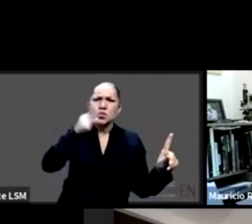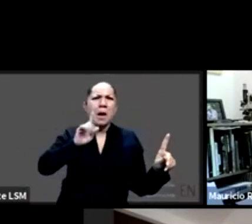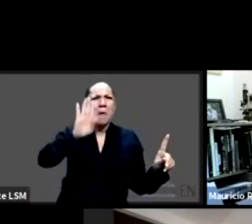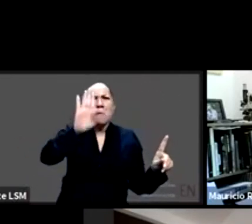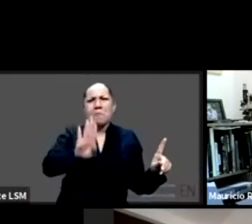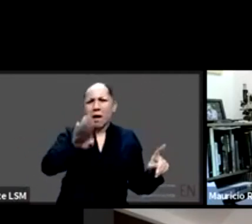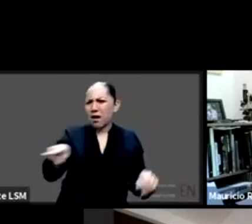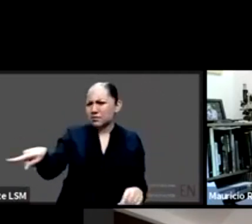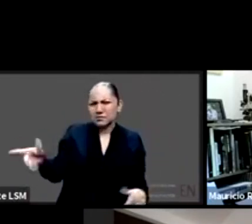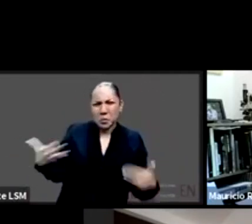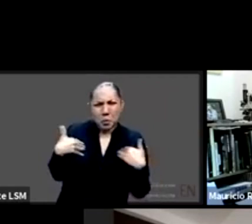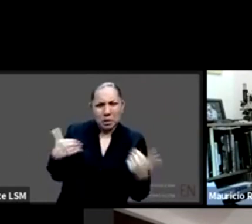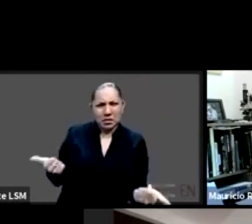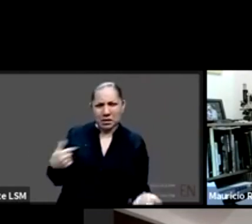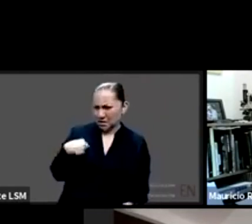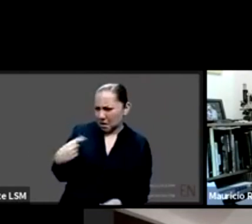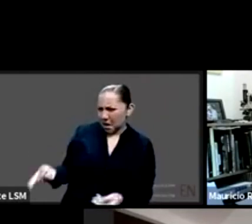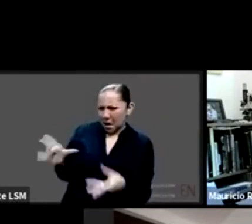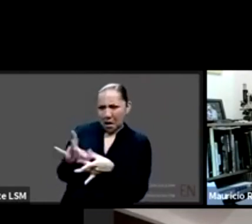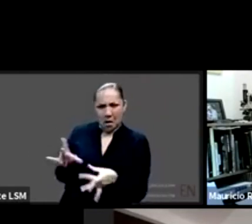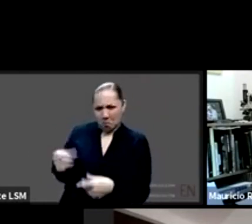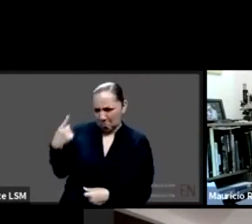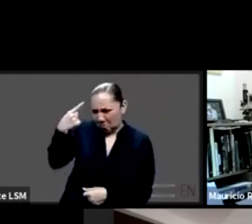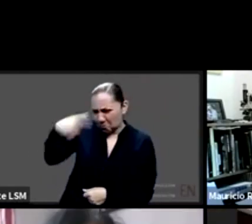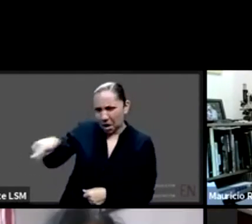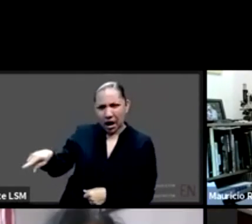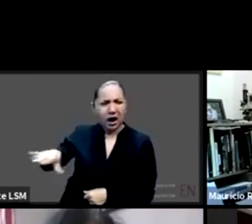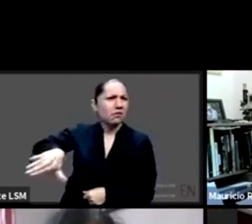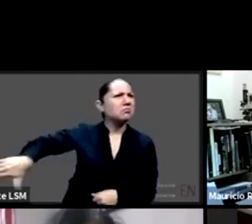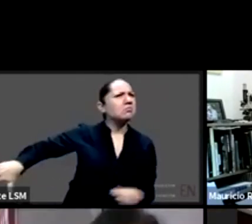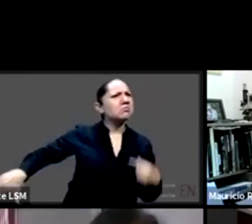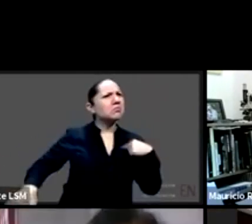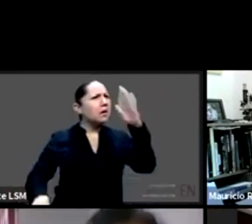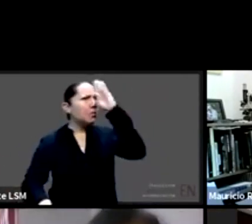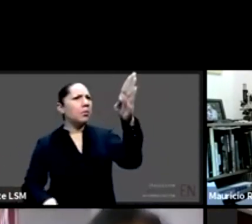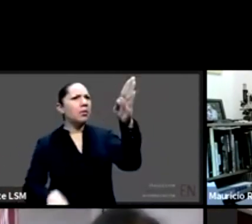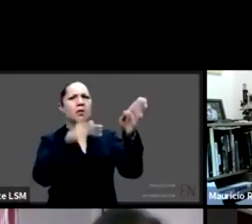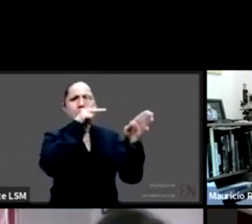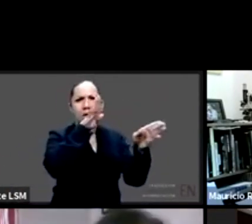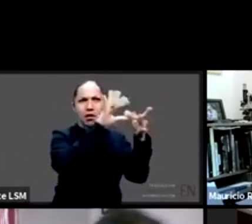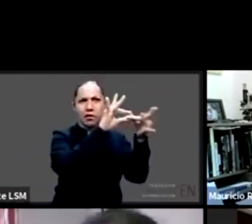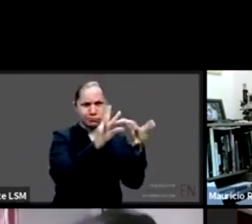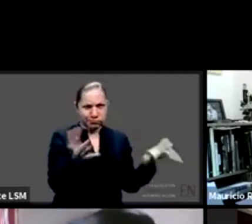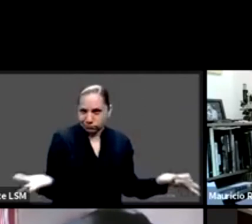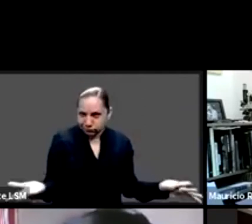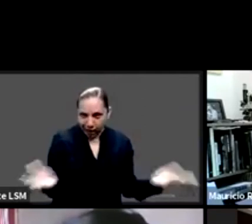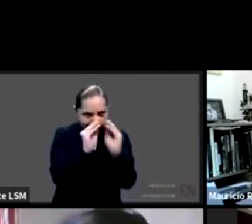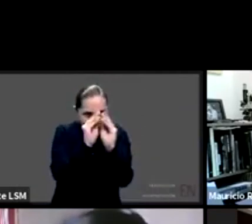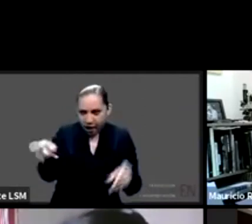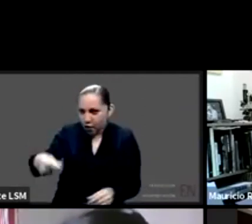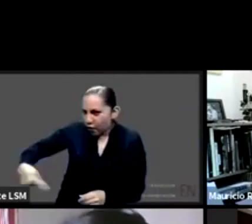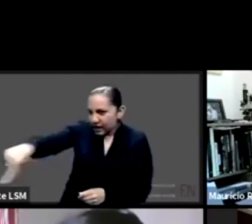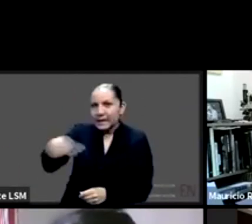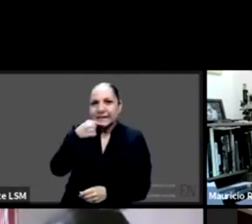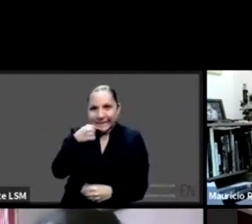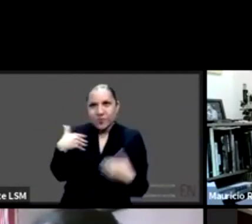lo que les está pasando y si lo entienden claro que lo entienden hasta un niño de tres años logra entenderlo y